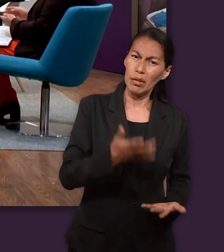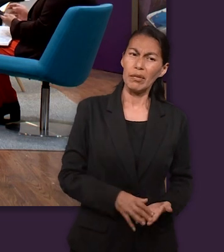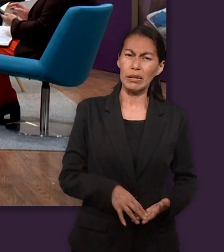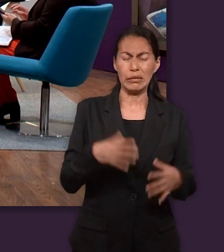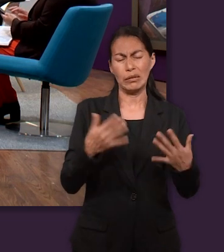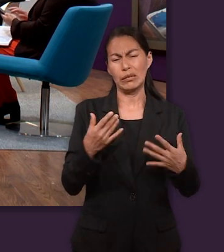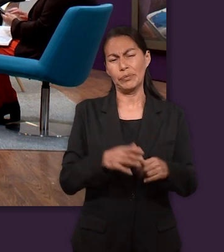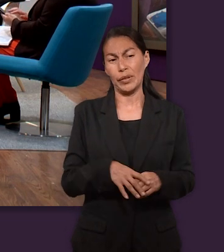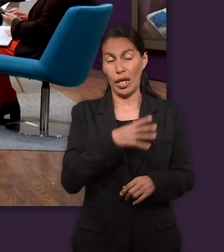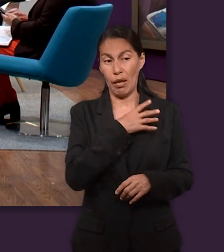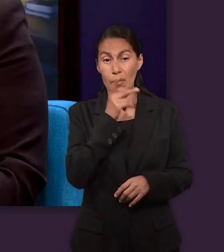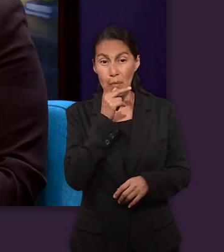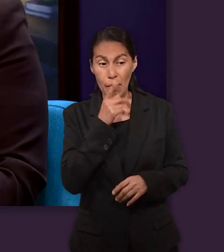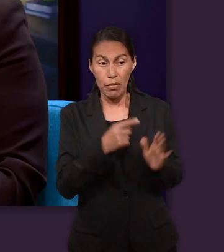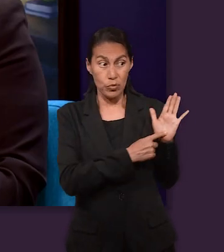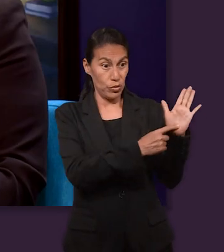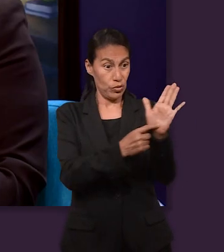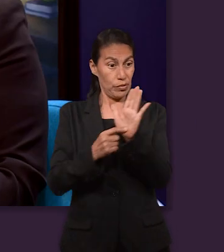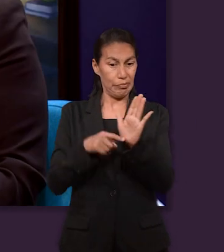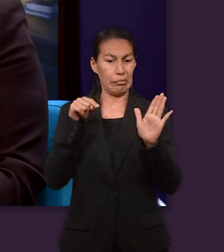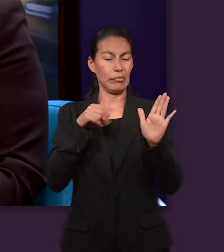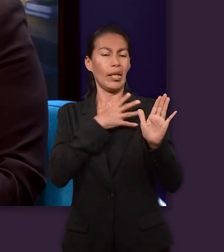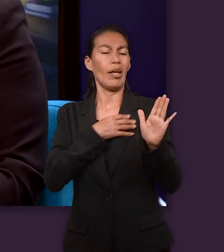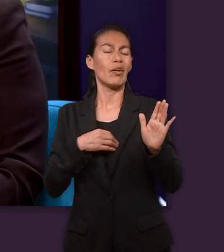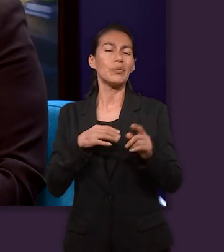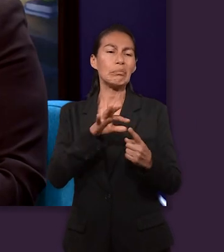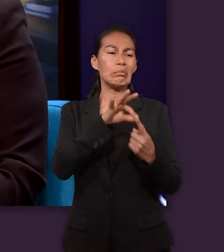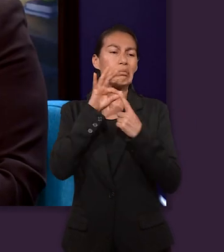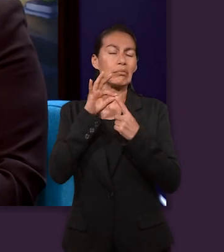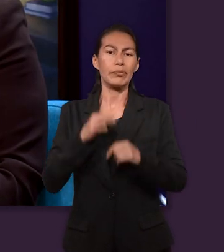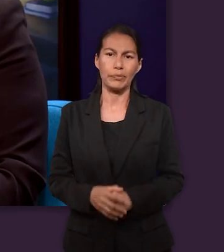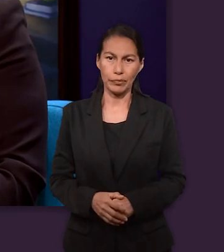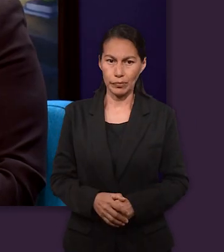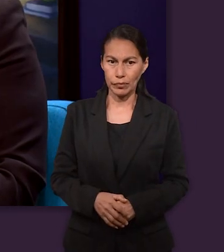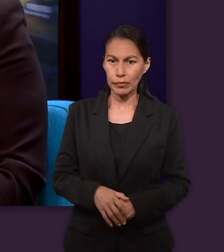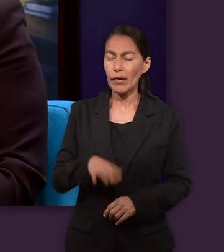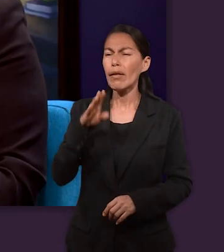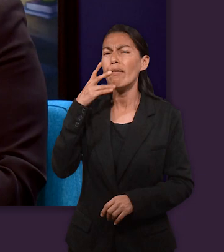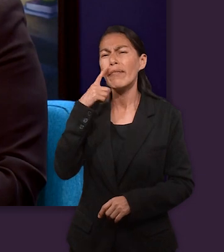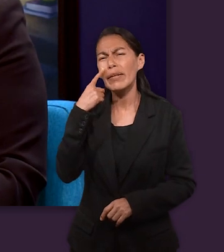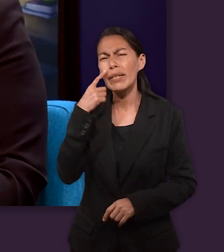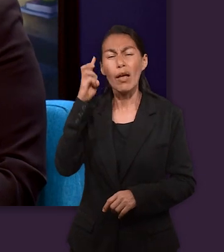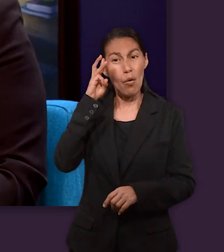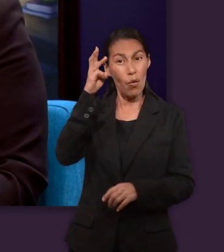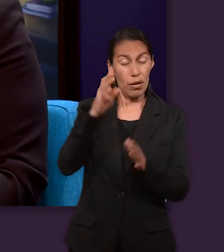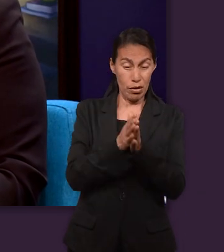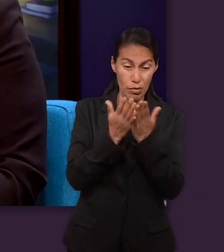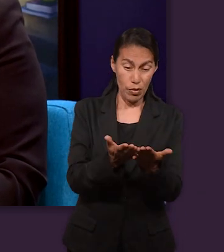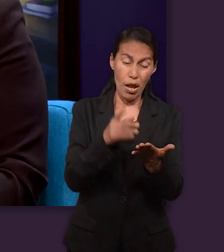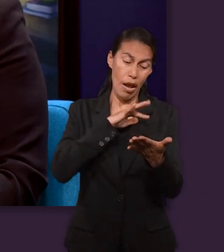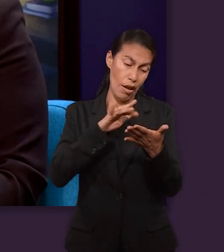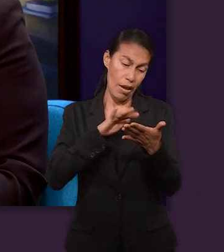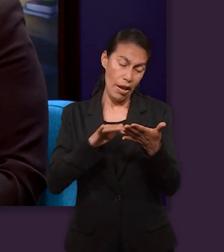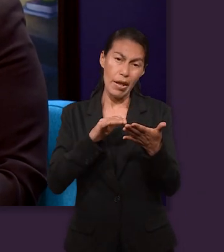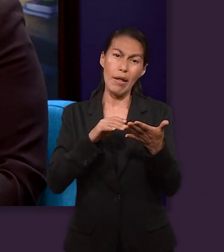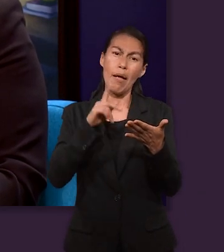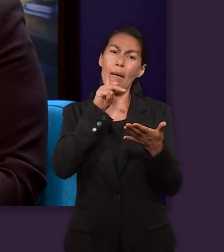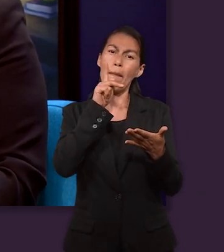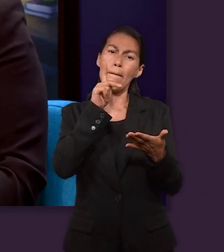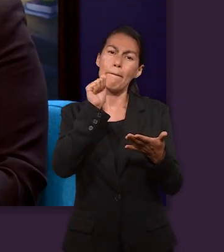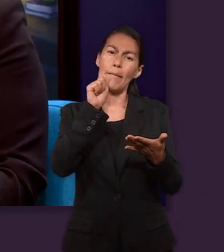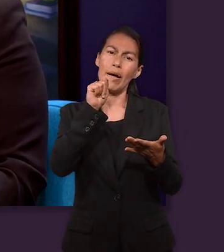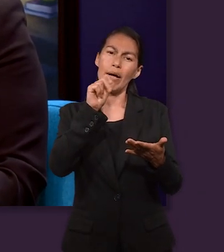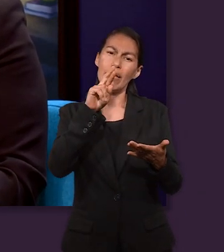fíjate que leí de la escritora Elena de Juárez en Patriarcas y Profetas que este fue un regalo imprudente.